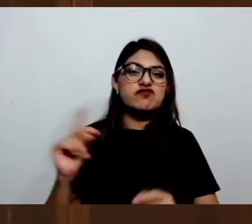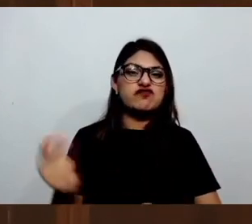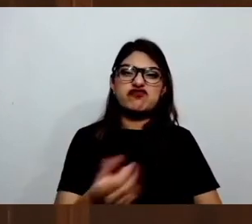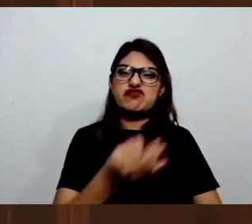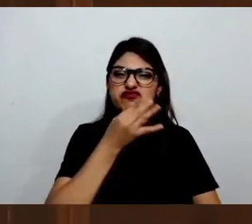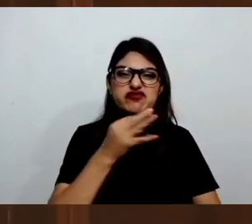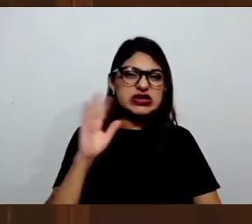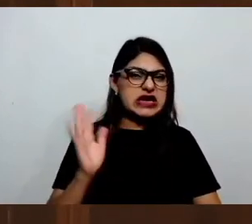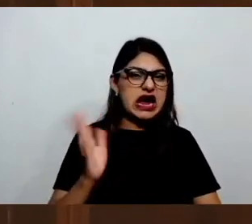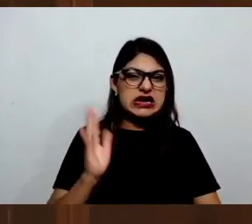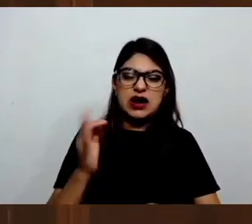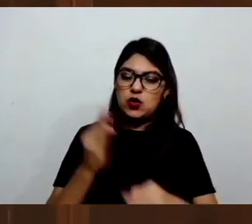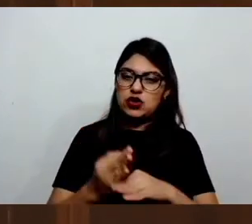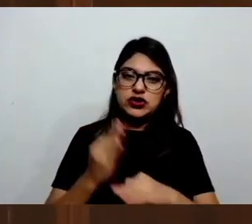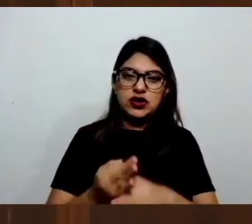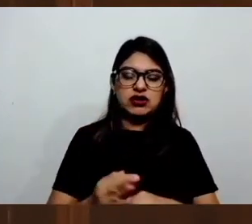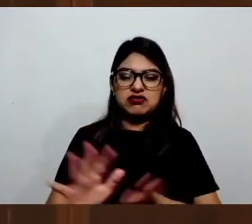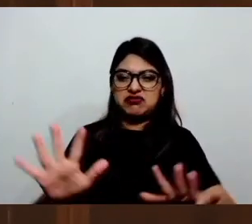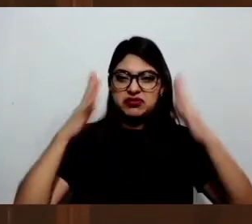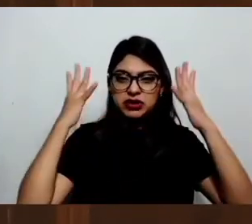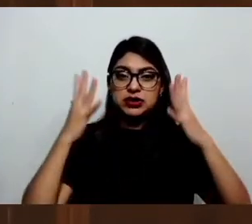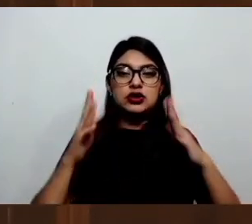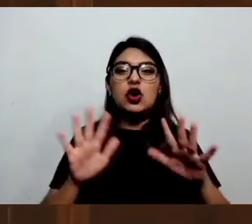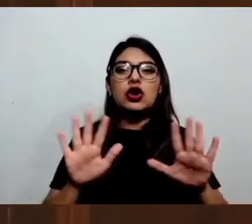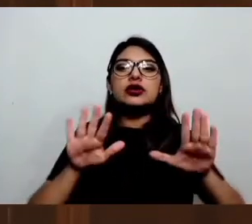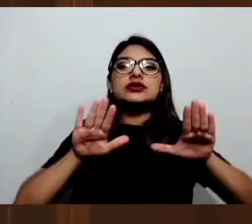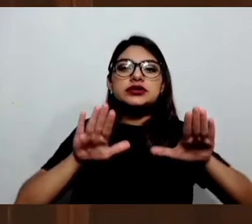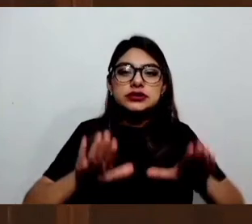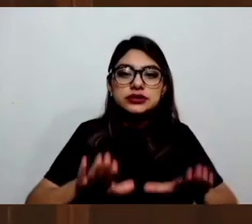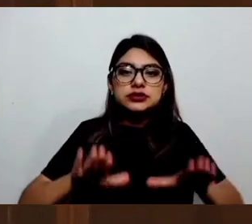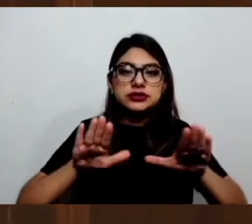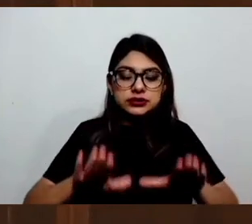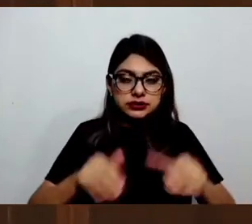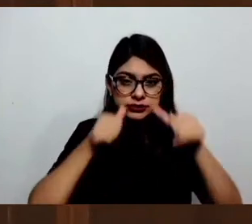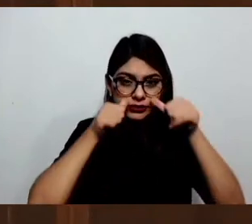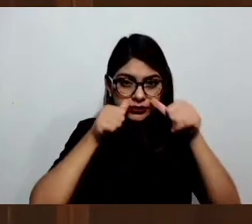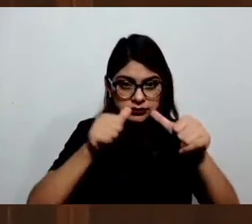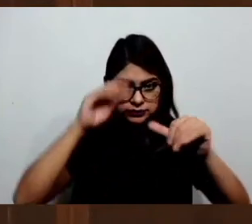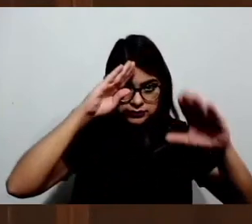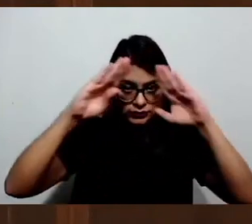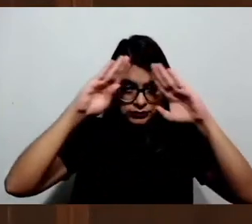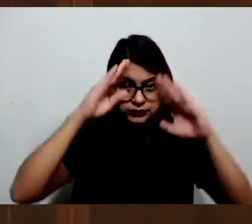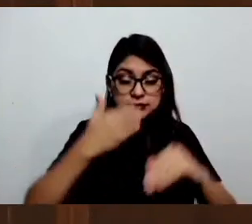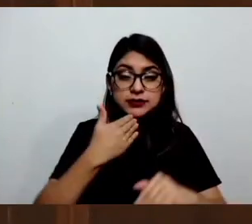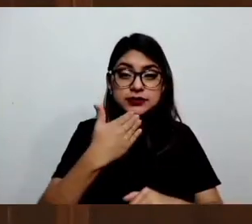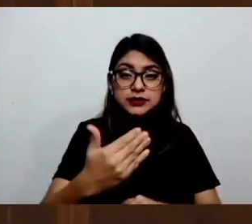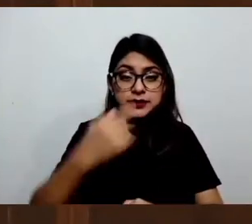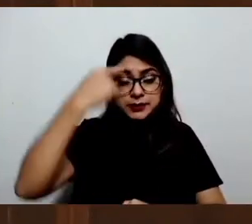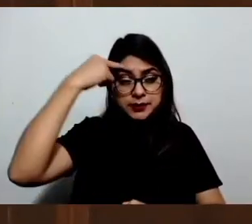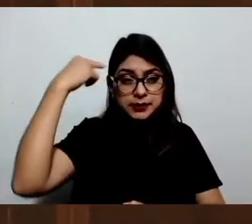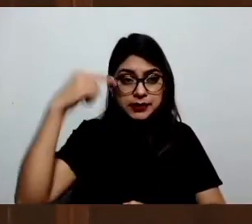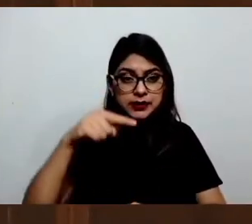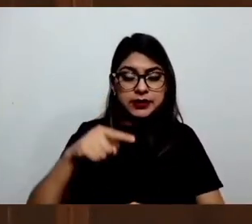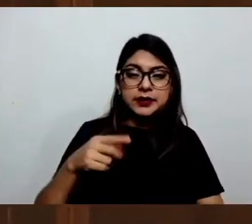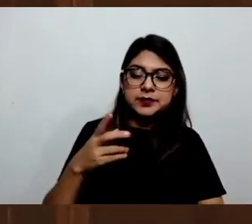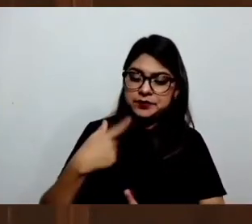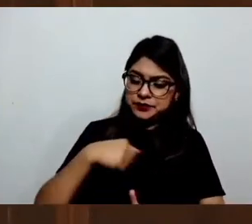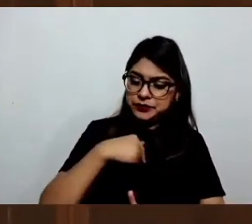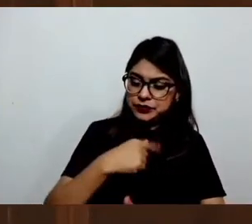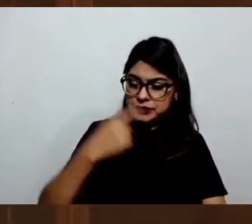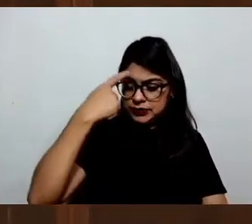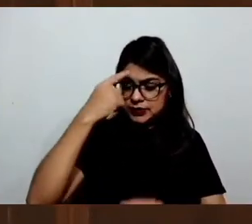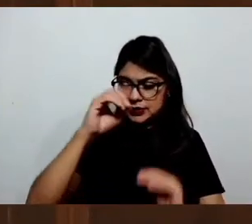sino más bien con la serenidad que nos dé la posibilidad de que con objetividad tengamos la claridad de que lo que estamos